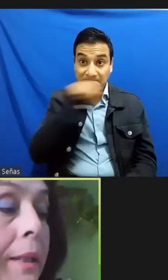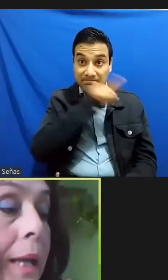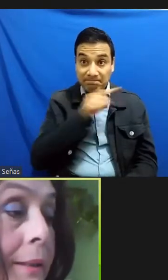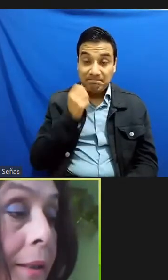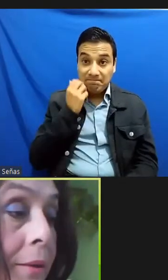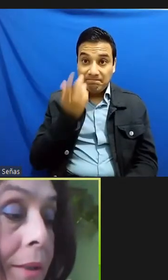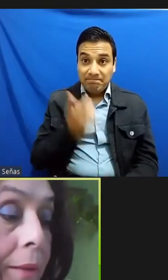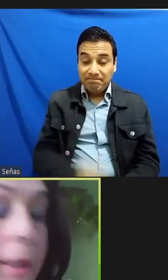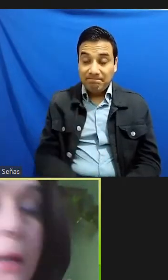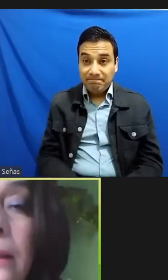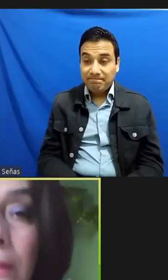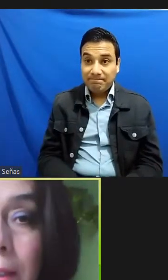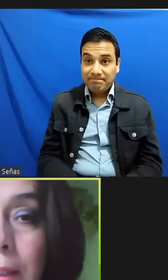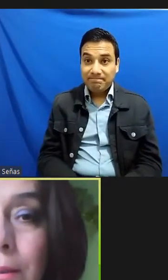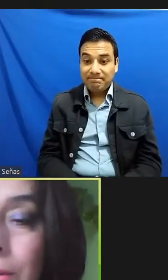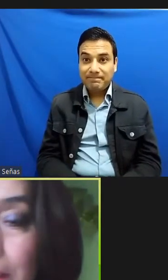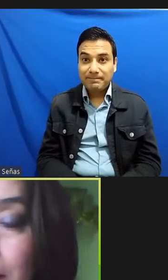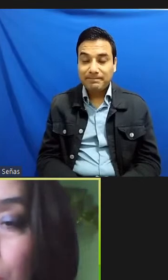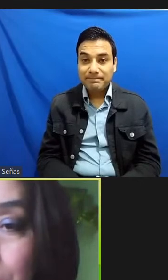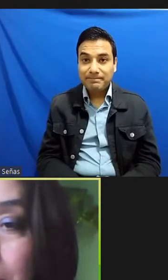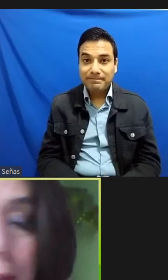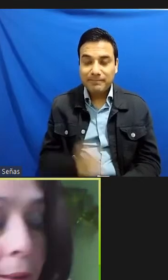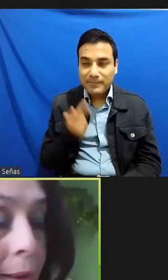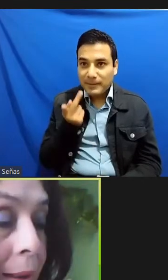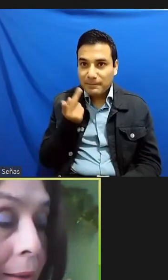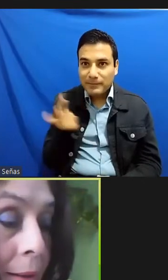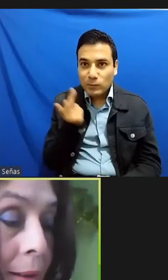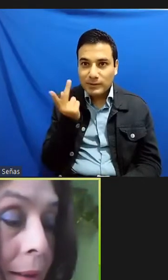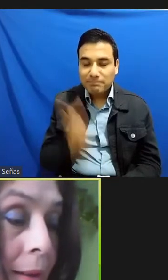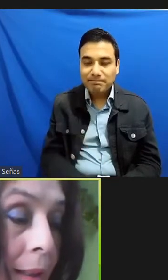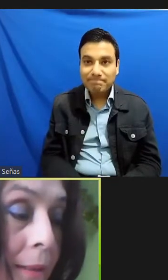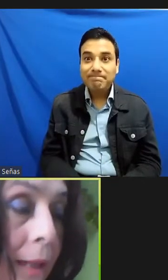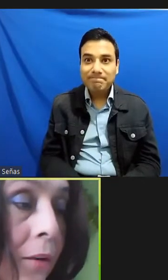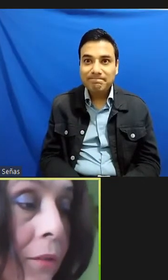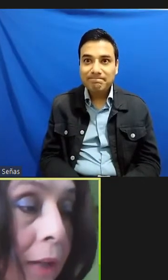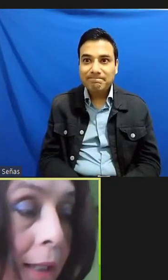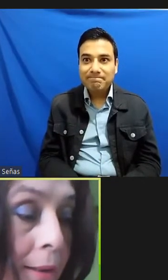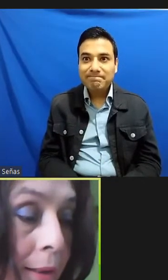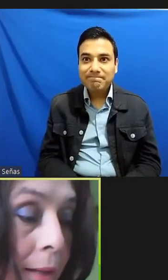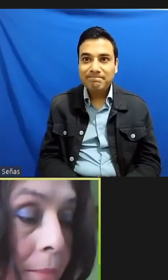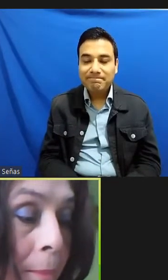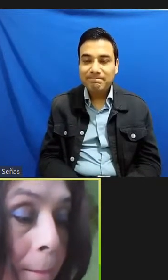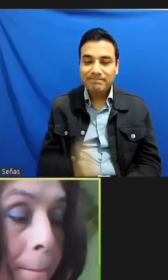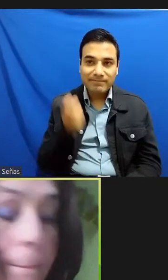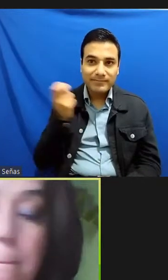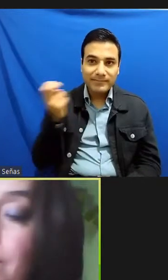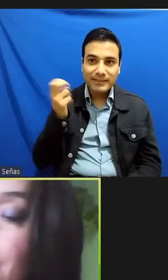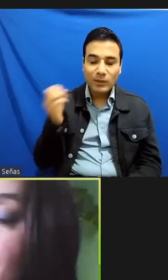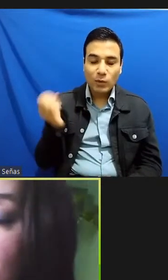hacernos saber qué es lo que opina de de esta conferencia